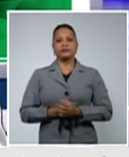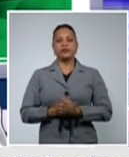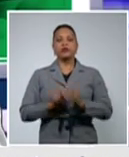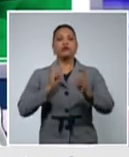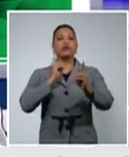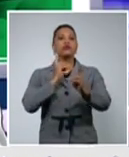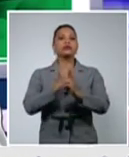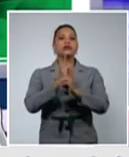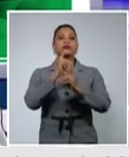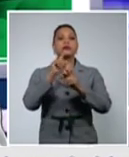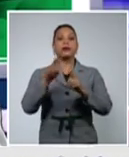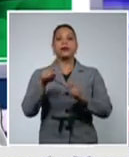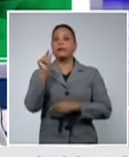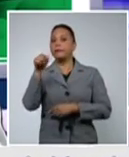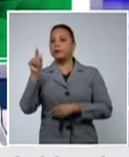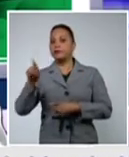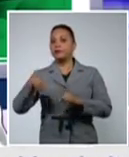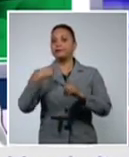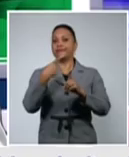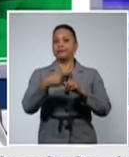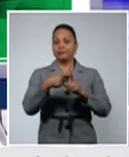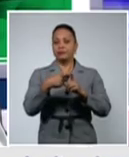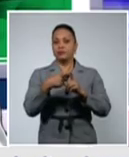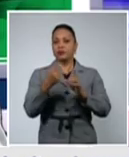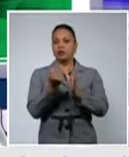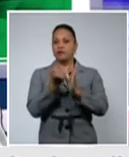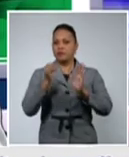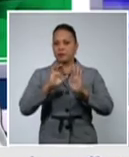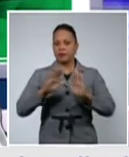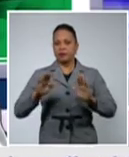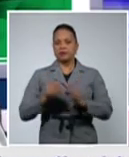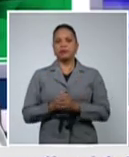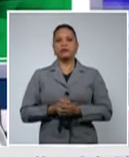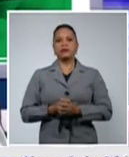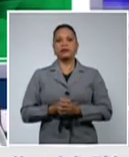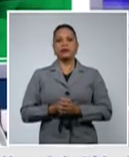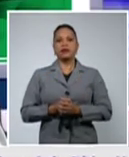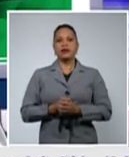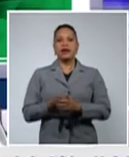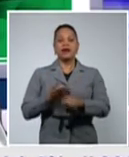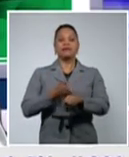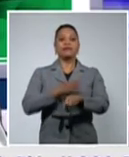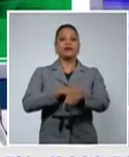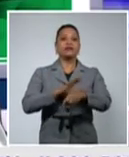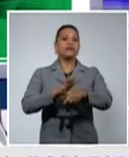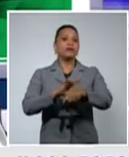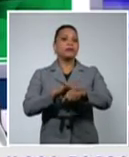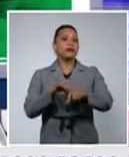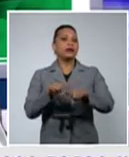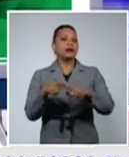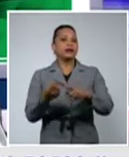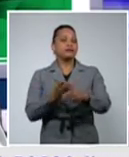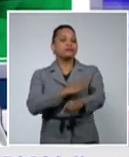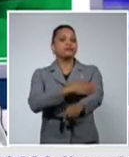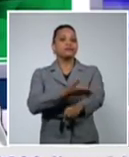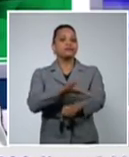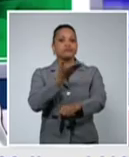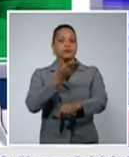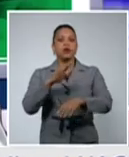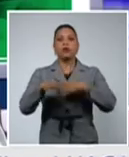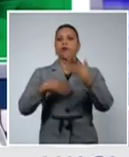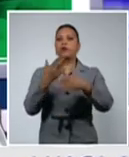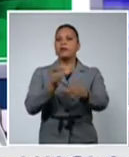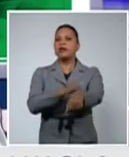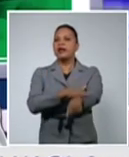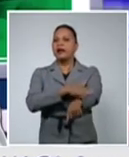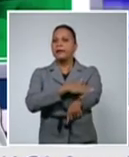positivo ya diagnosticado, con antecedentes de hipertensión arterial, melanoma de la piel e